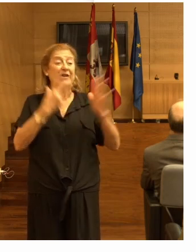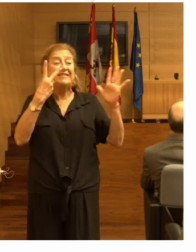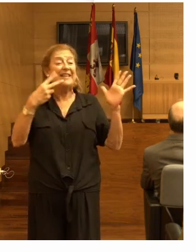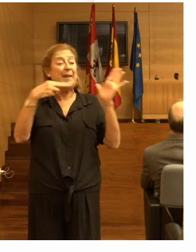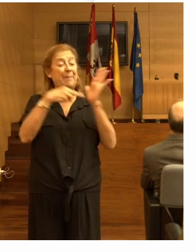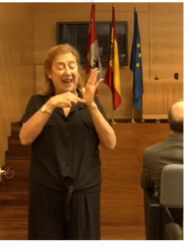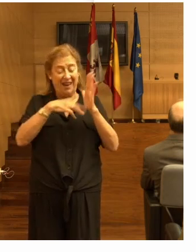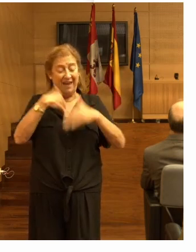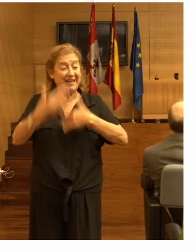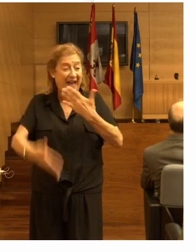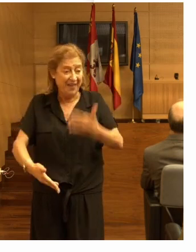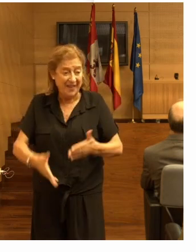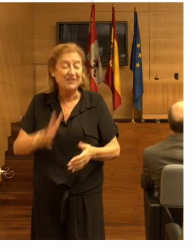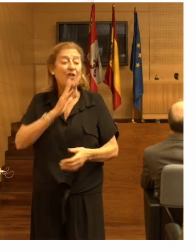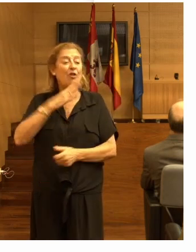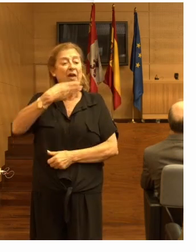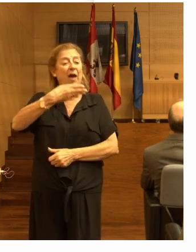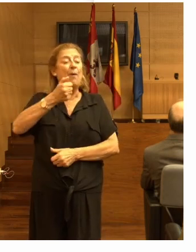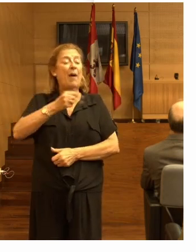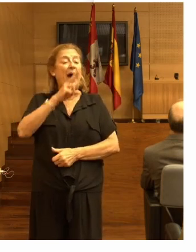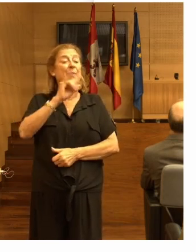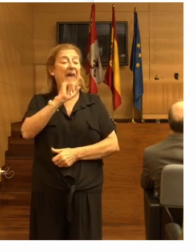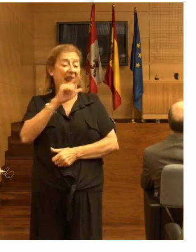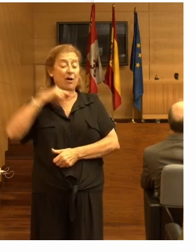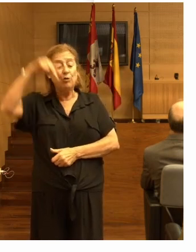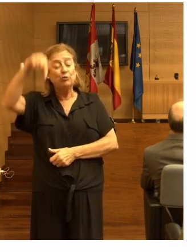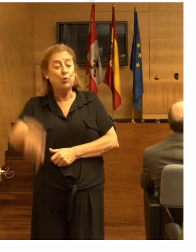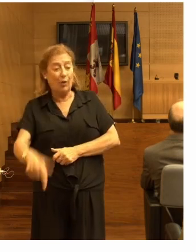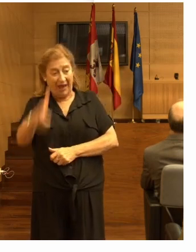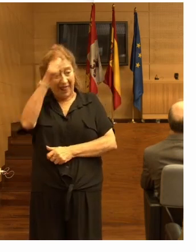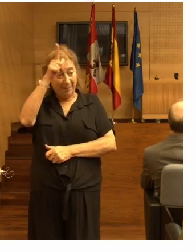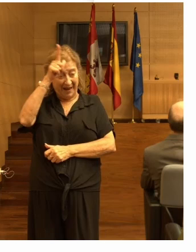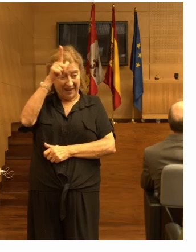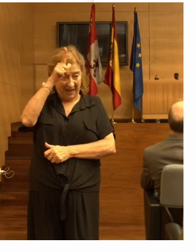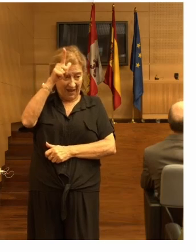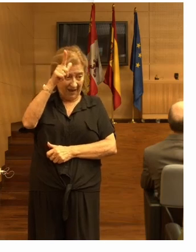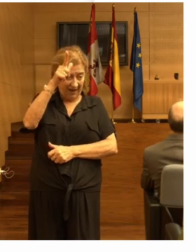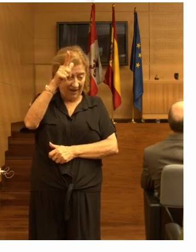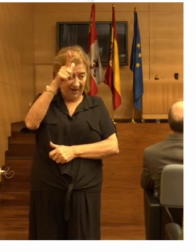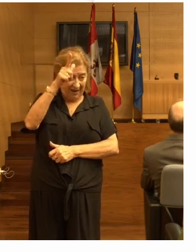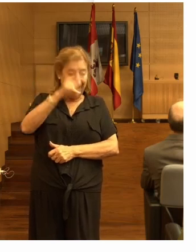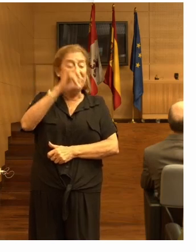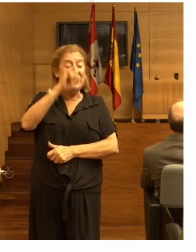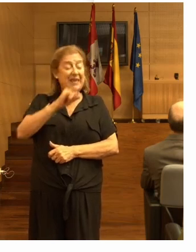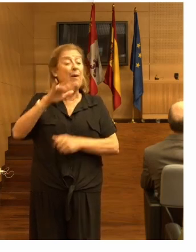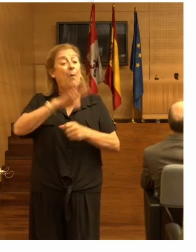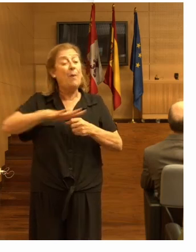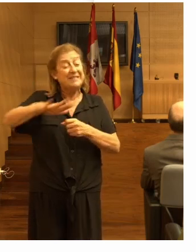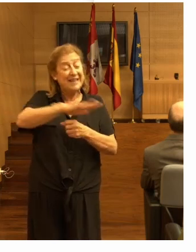en el estado de Baviera, que está en el sur de Alemania. Y básicamente